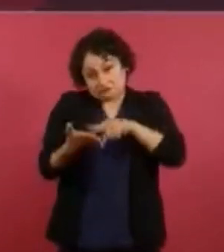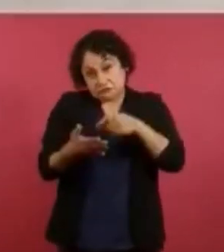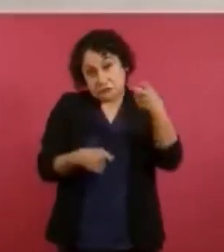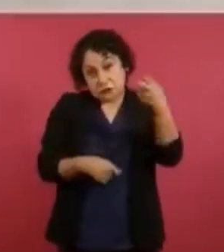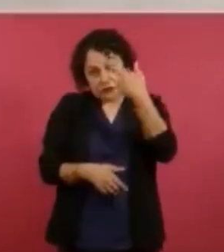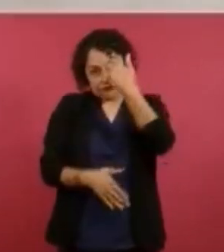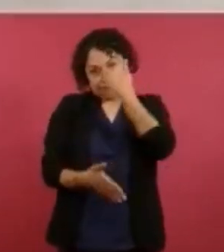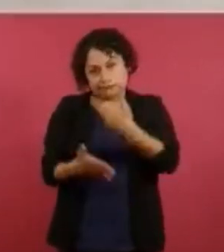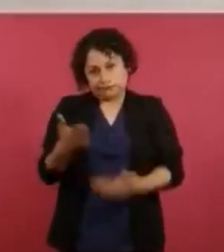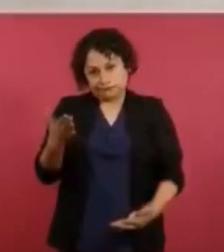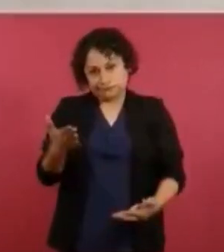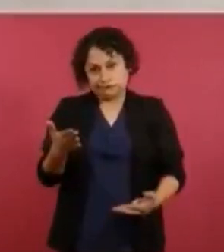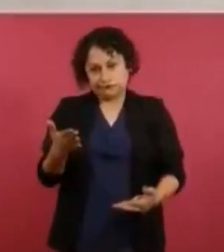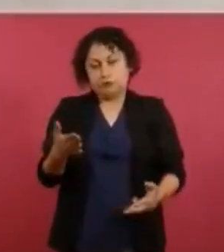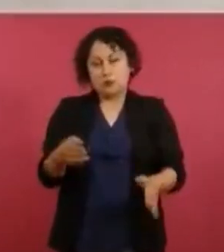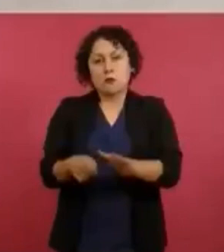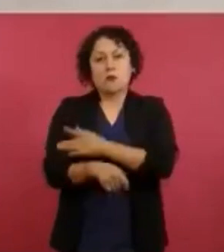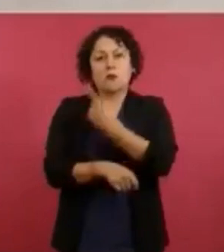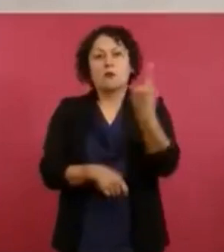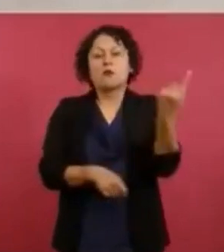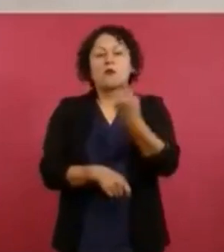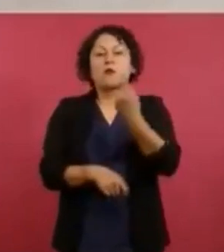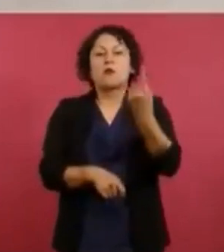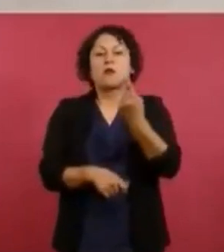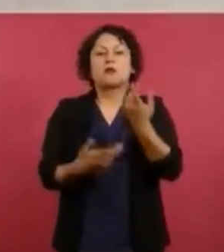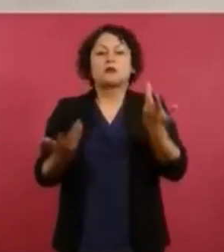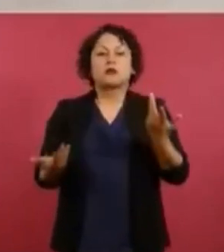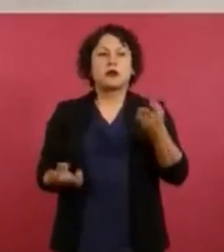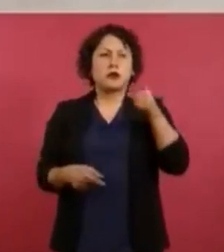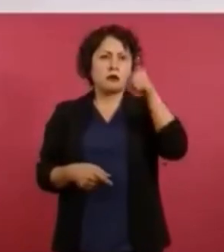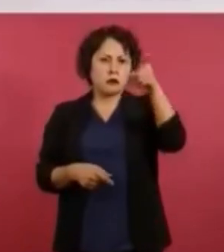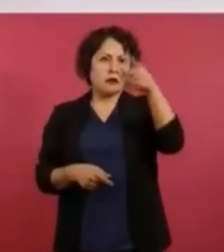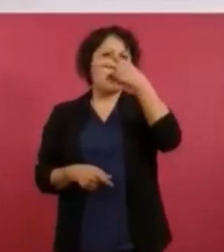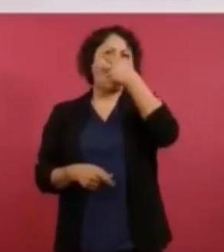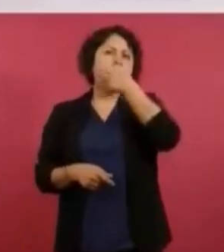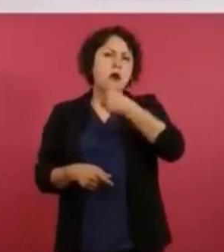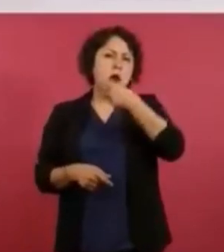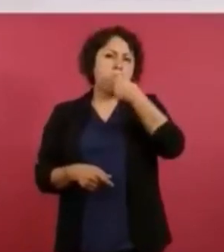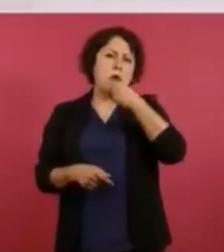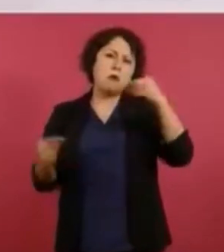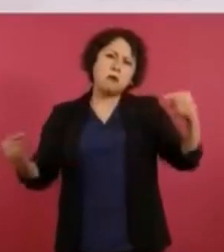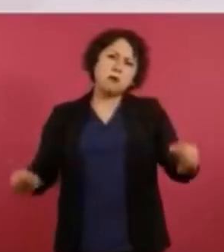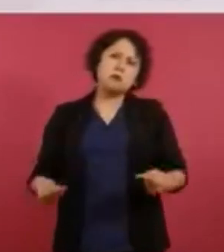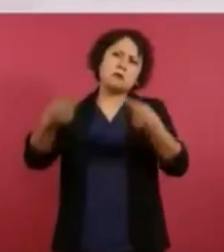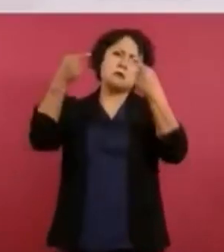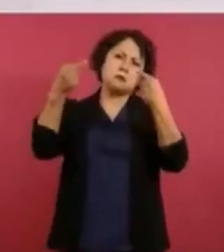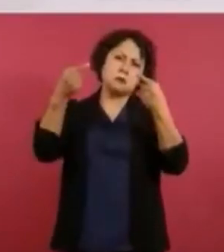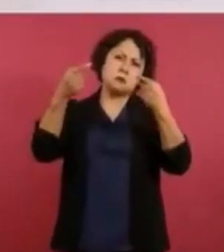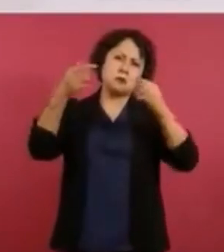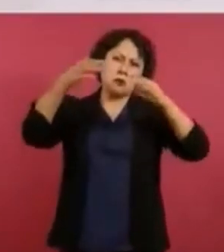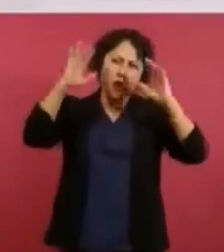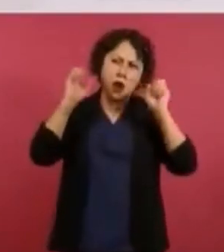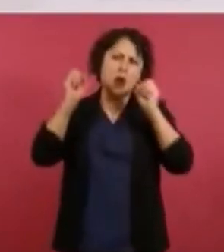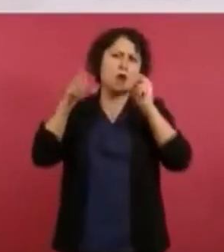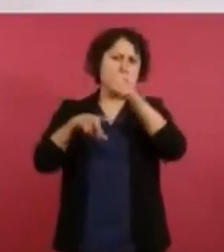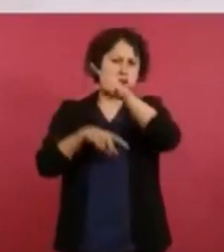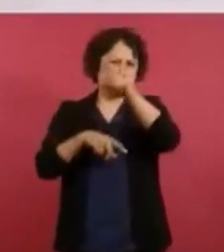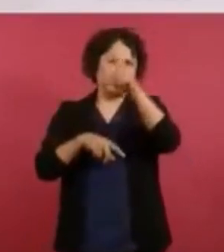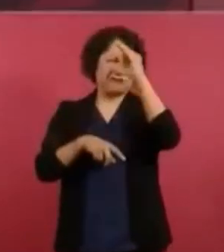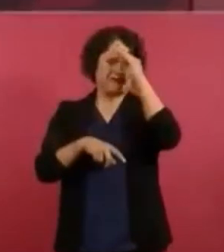puede pensar distinto a nosotros y puede ser nuestro adversario, pero